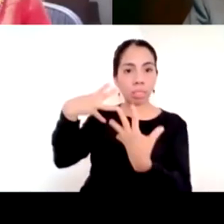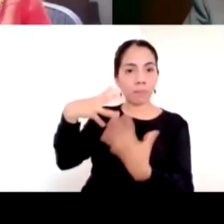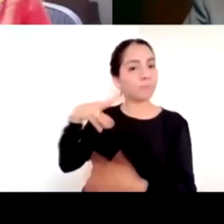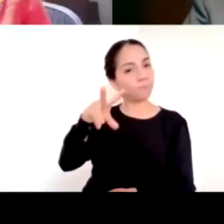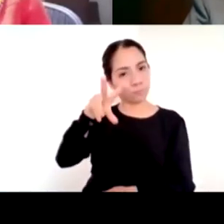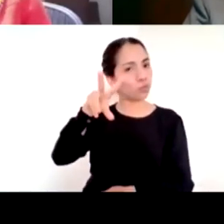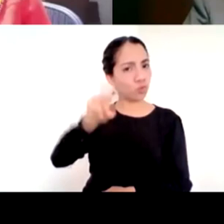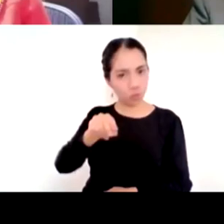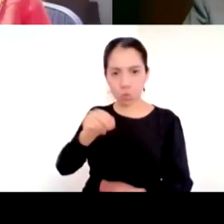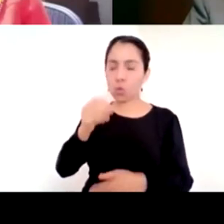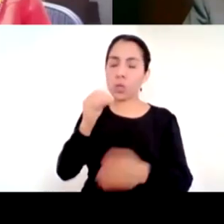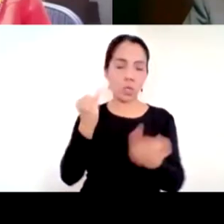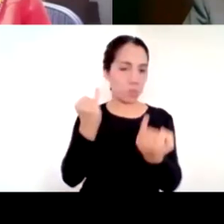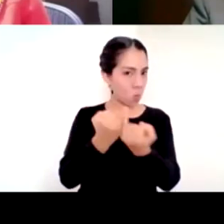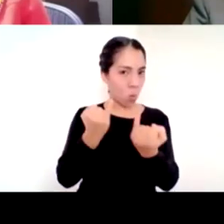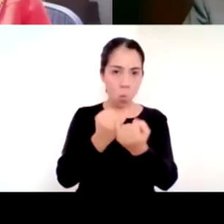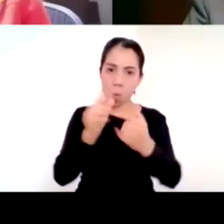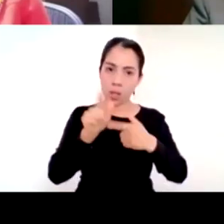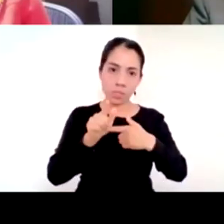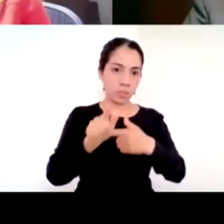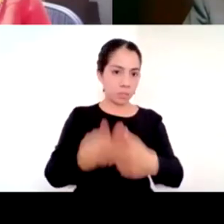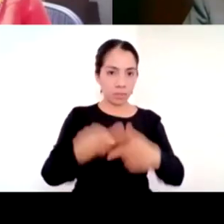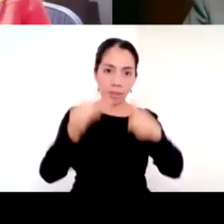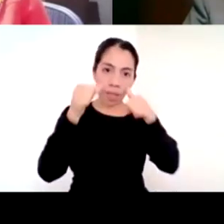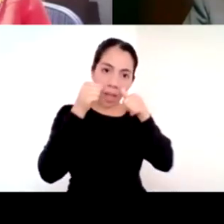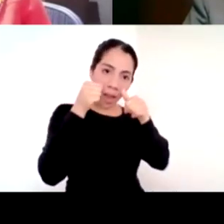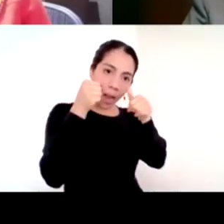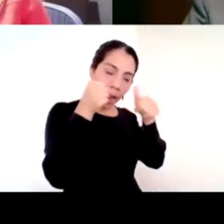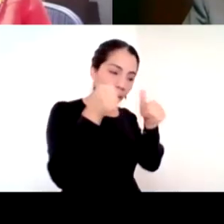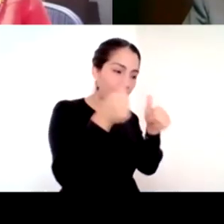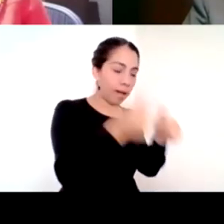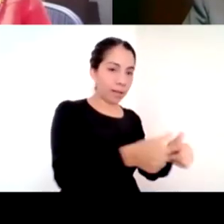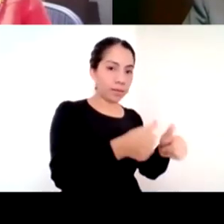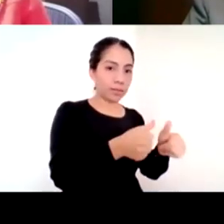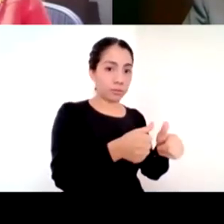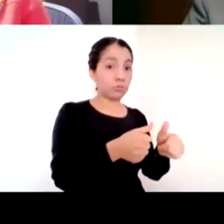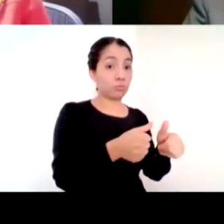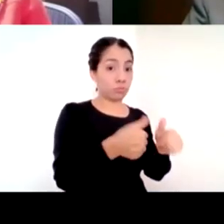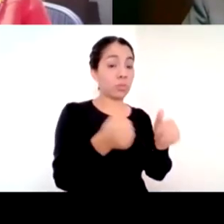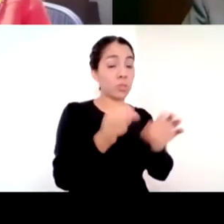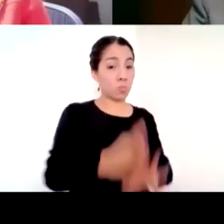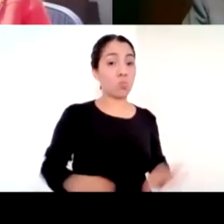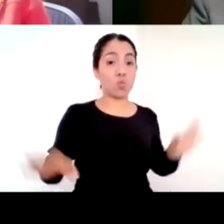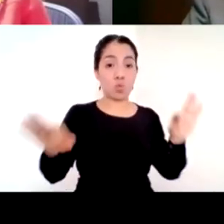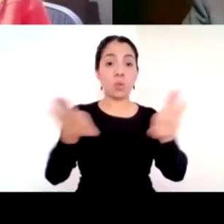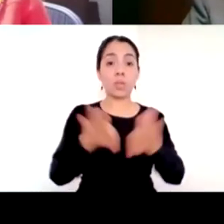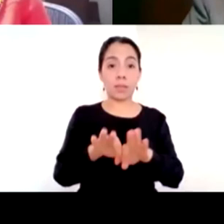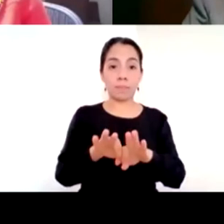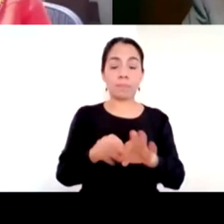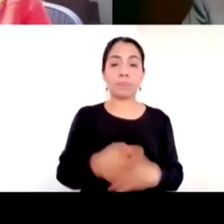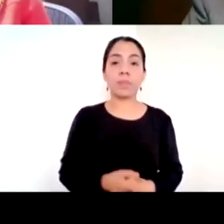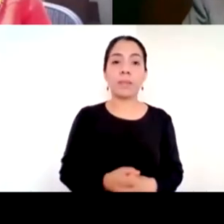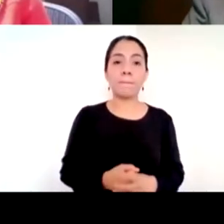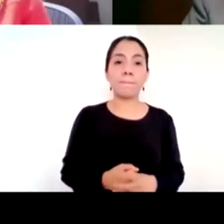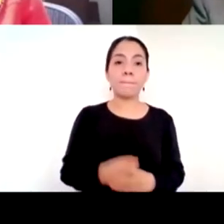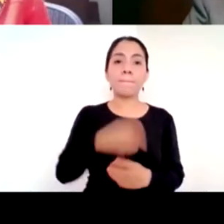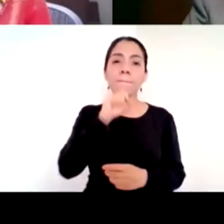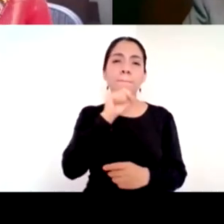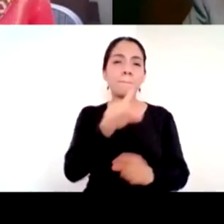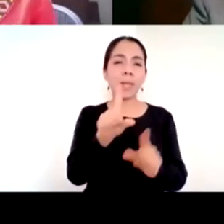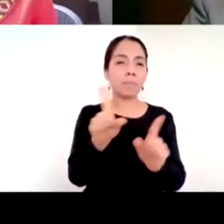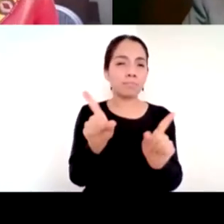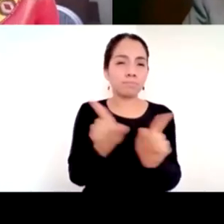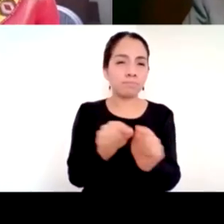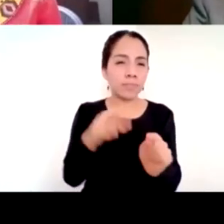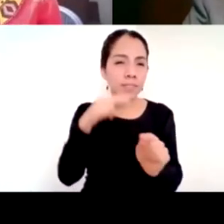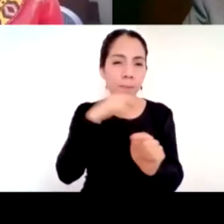agobiarlos con detalles y respetar el tiempo, quiero poner el acento en qué aprendimos. Creo